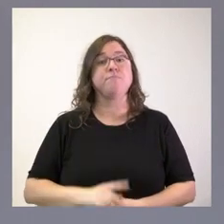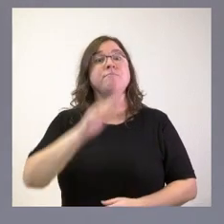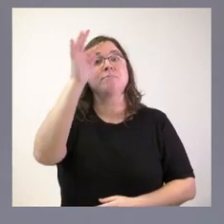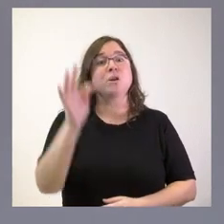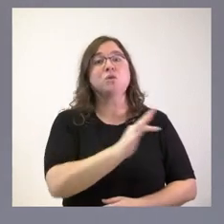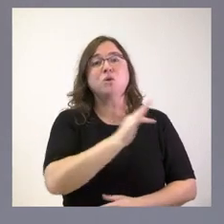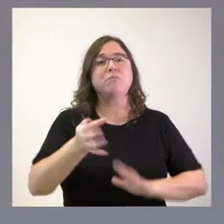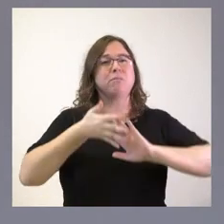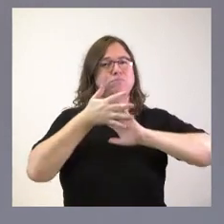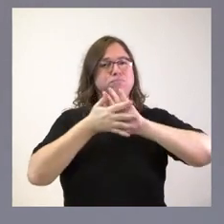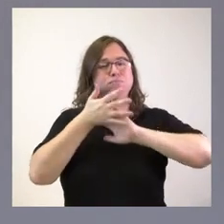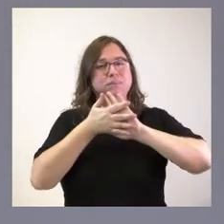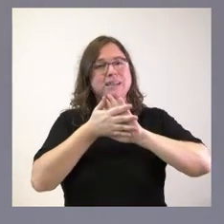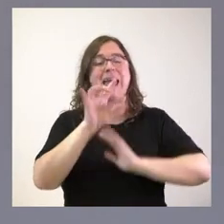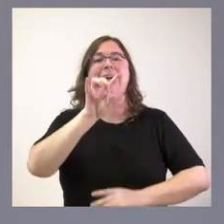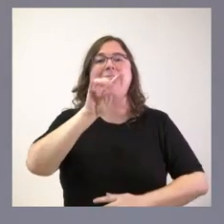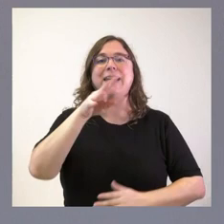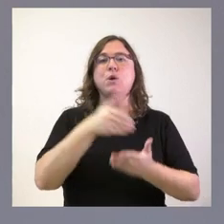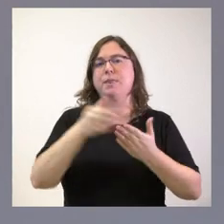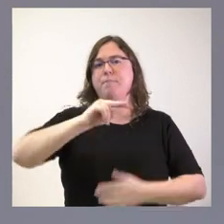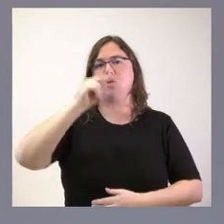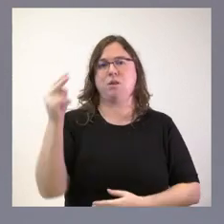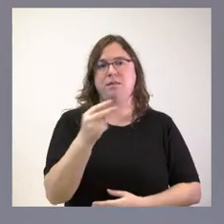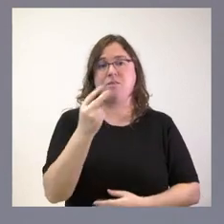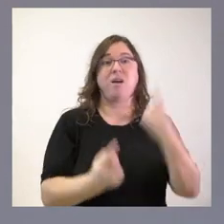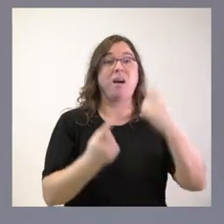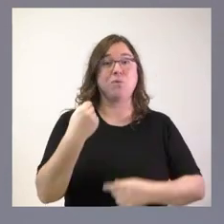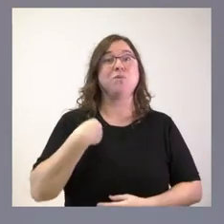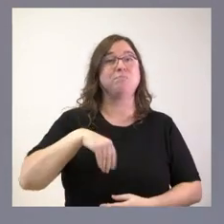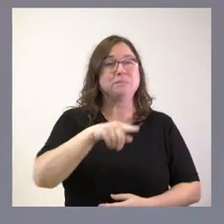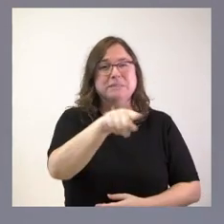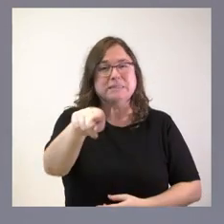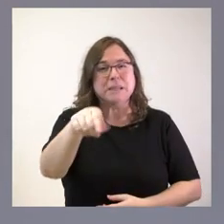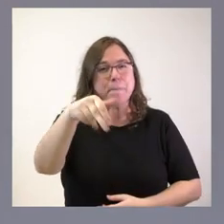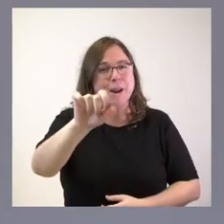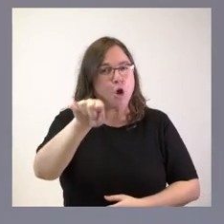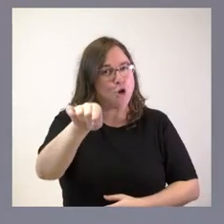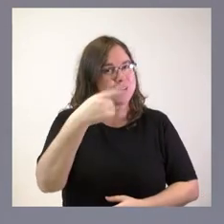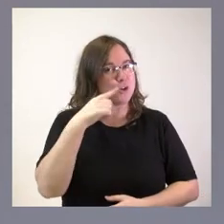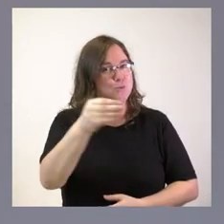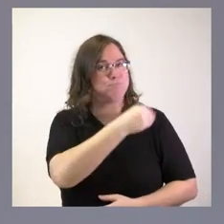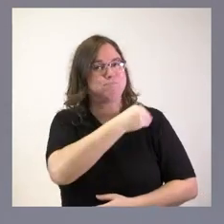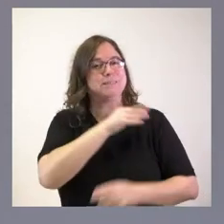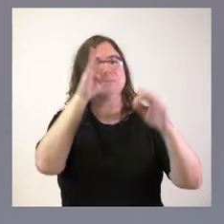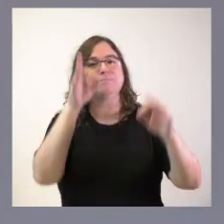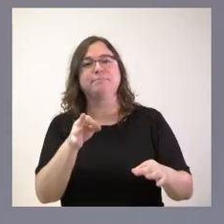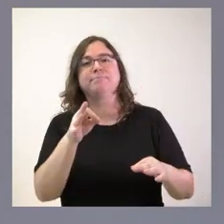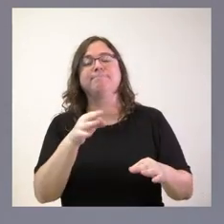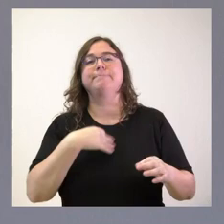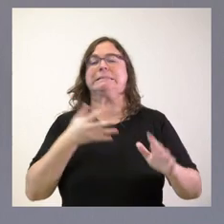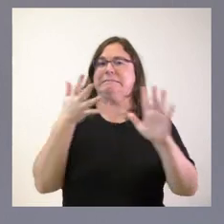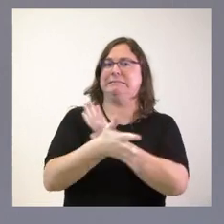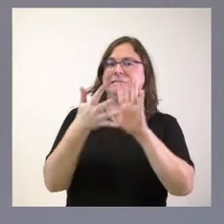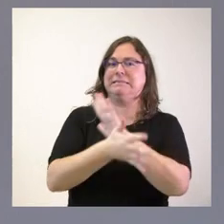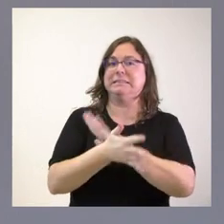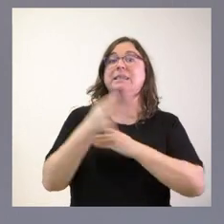hablamos, por tanto, de los 14 millones de euros que alguno de ustedes, creo que fue Manolo en concreto, preguntó y que le dimos explicación,